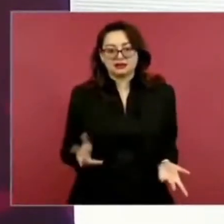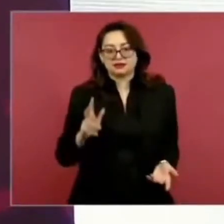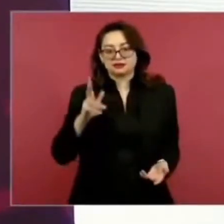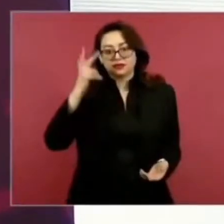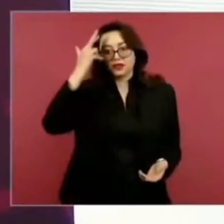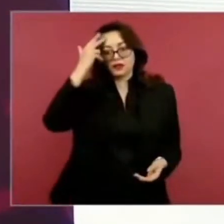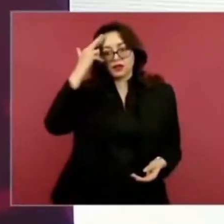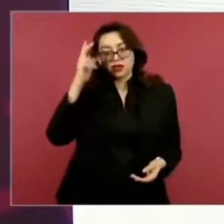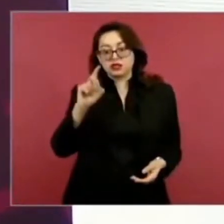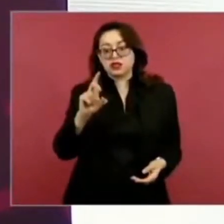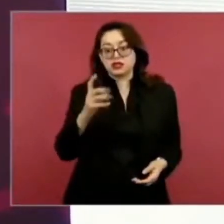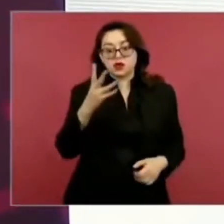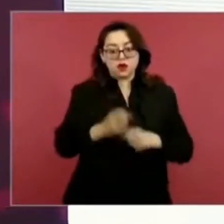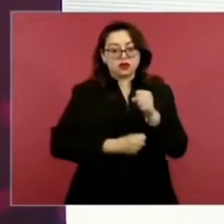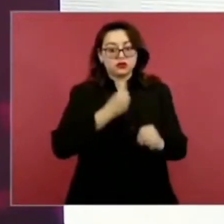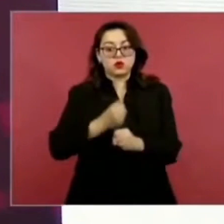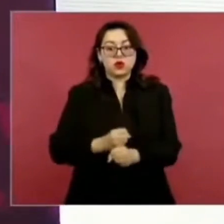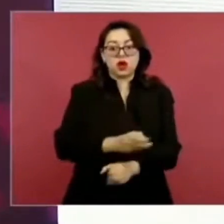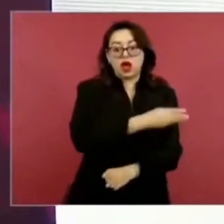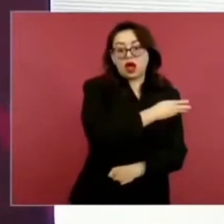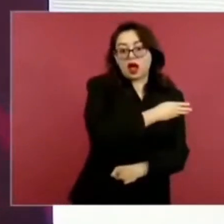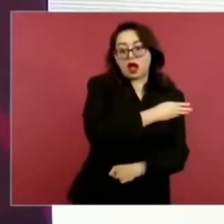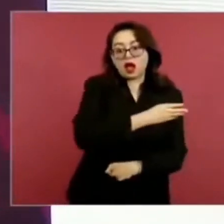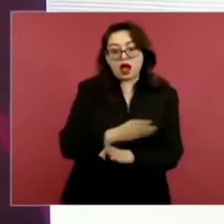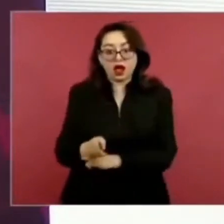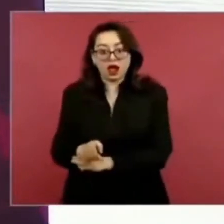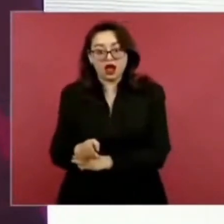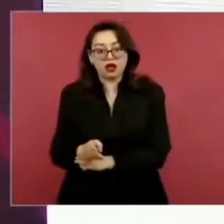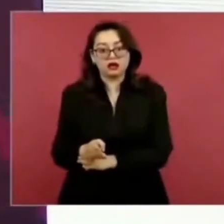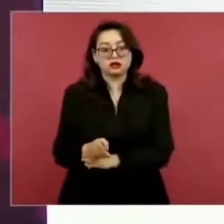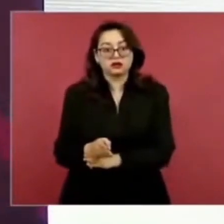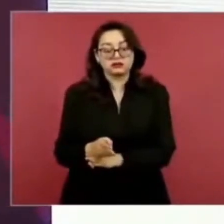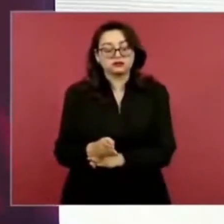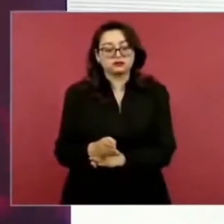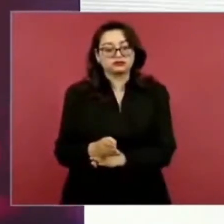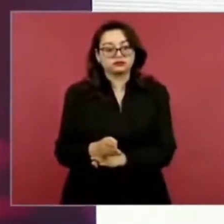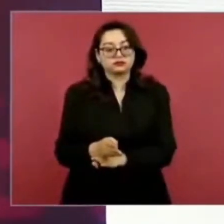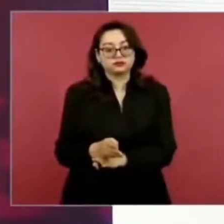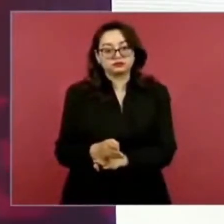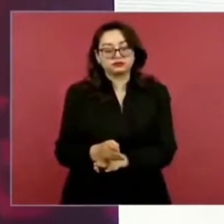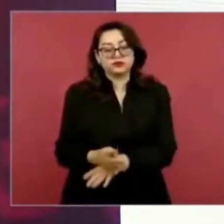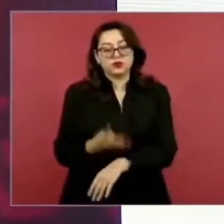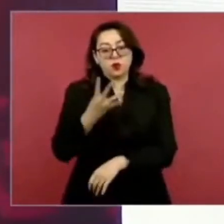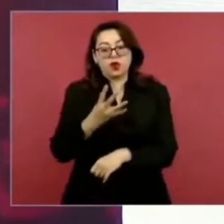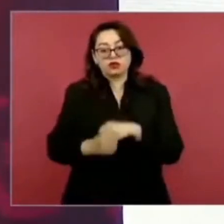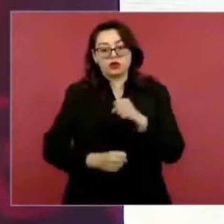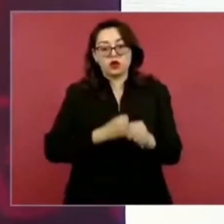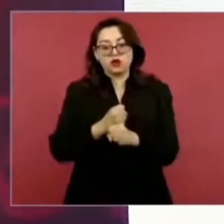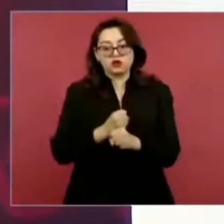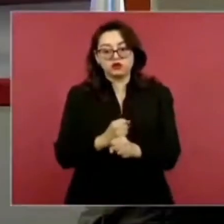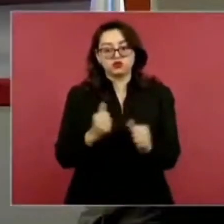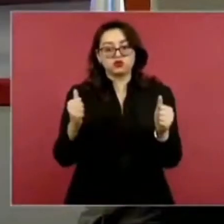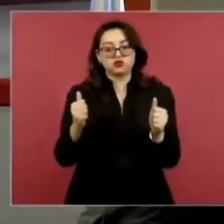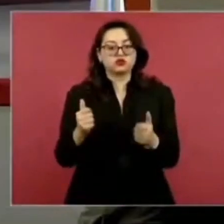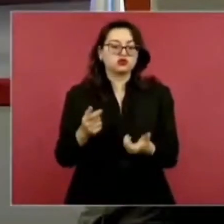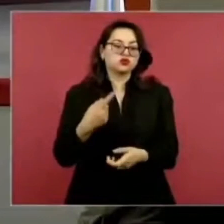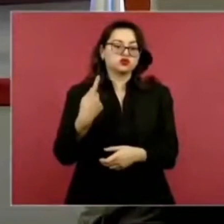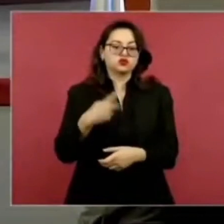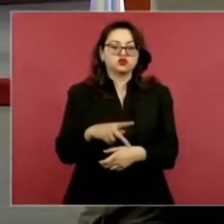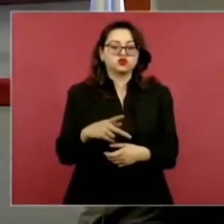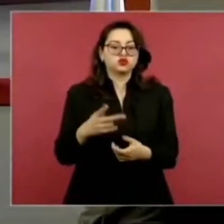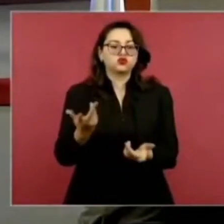Porfirio Díaz, incluidos los cuatro en que estuvo su compadre, Manuel González.